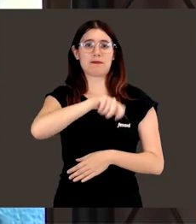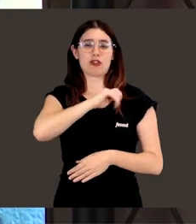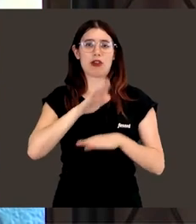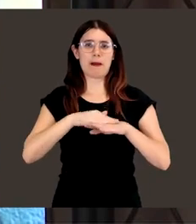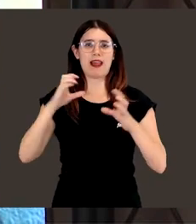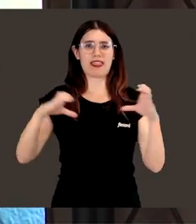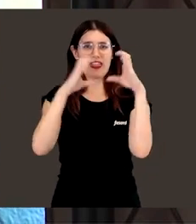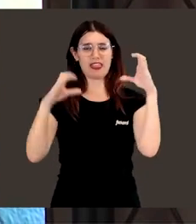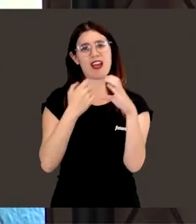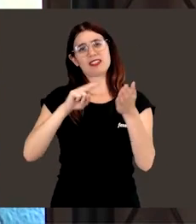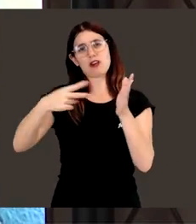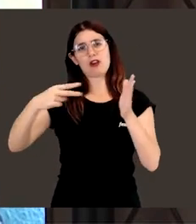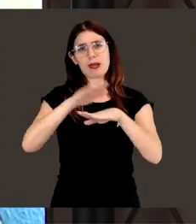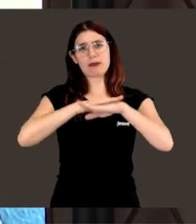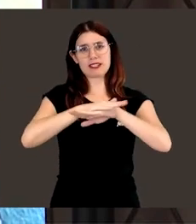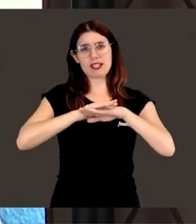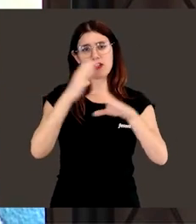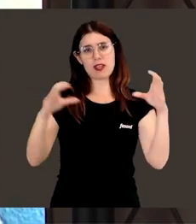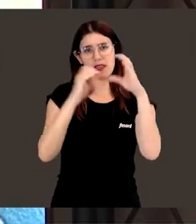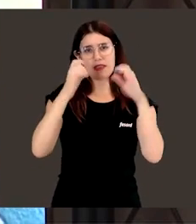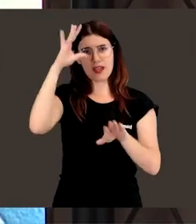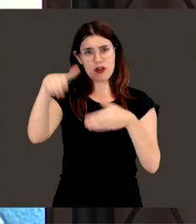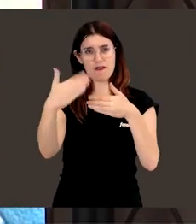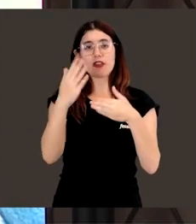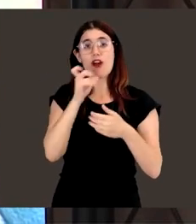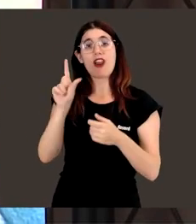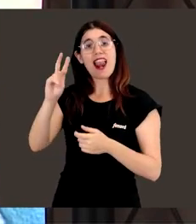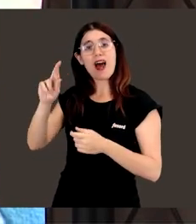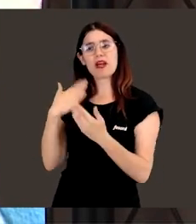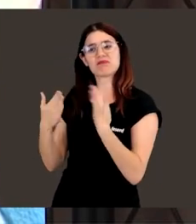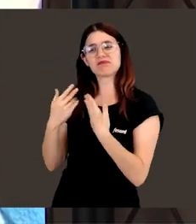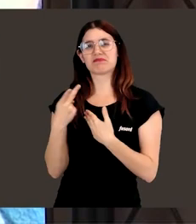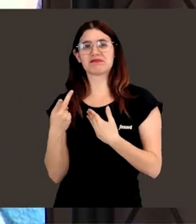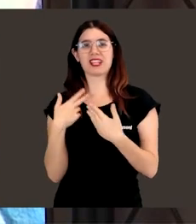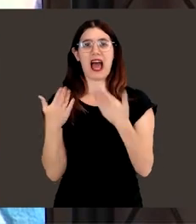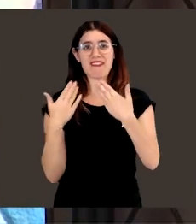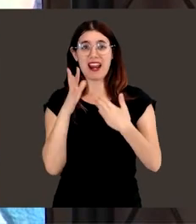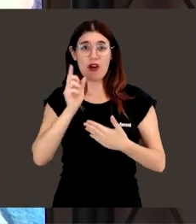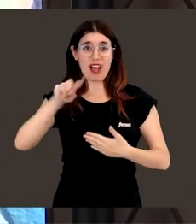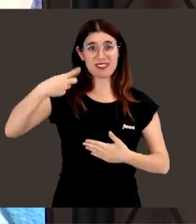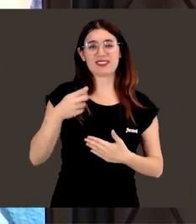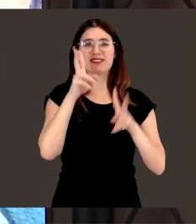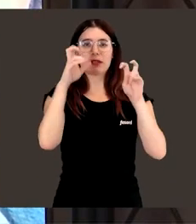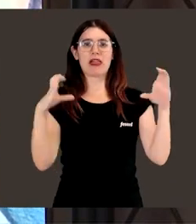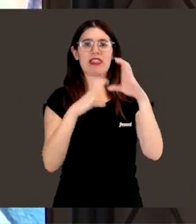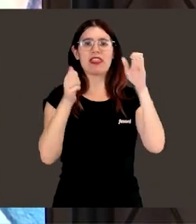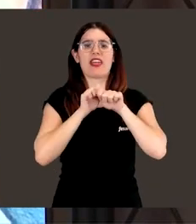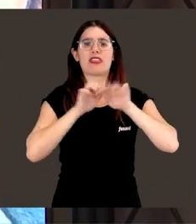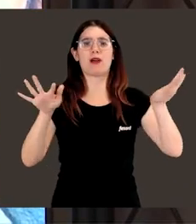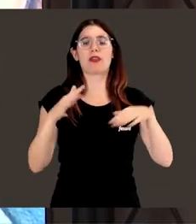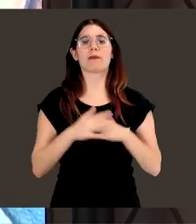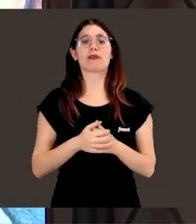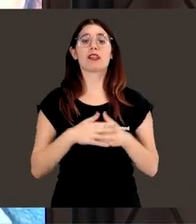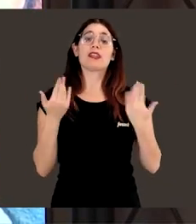Ciencia y la Tecnología del Ministerio de Ciencia e Innovación. Con Laura vamos a hablar a continuación de ciencia y de divulgación.